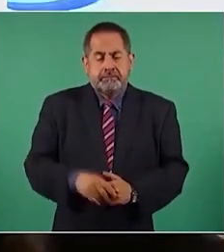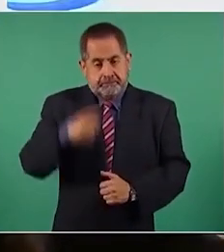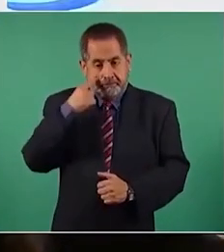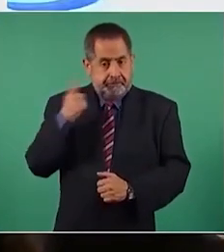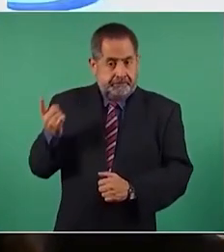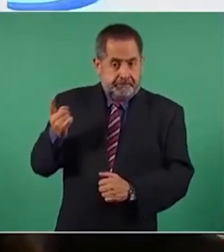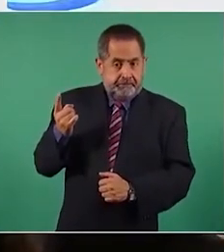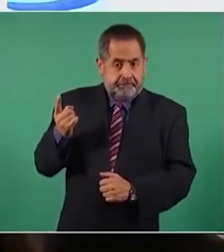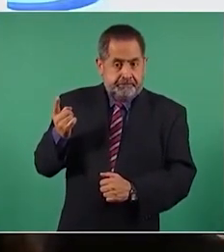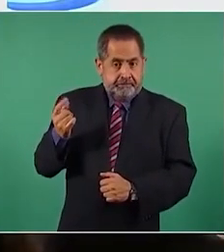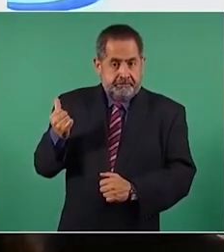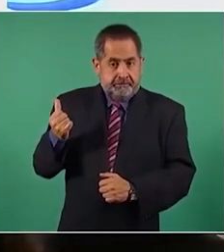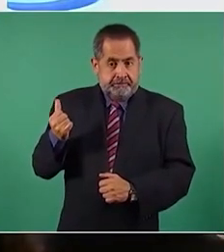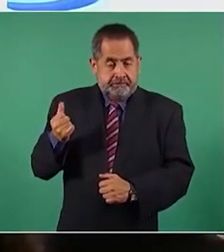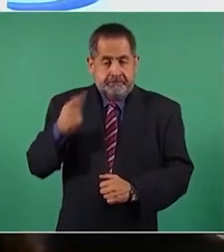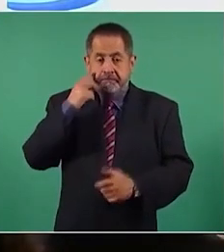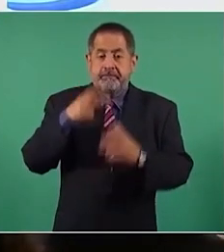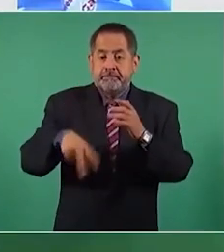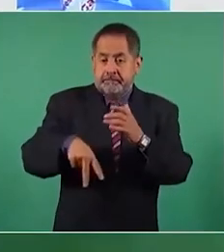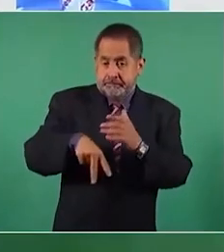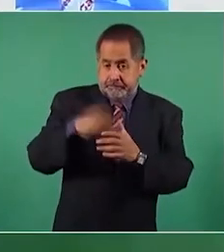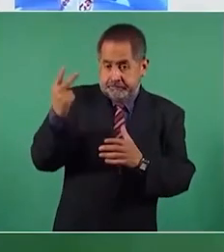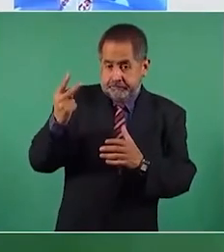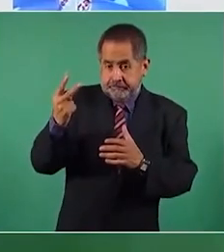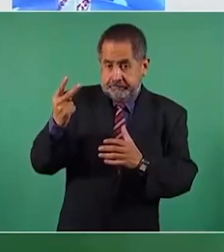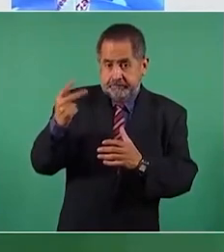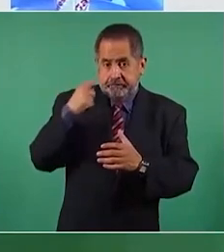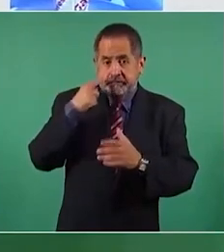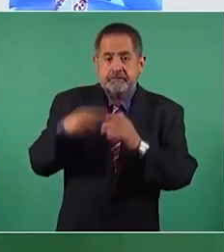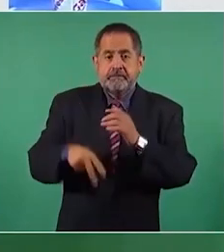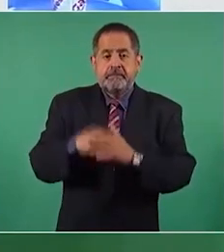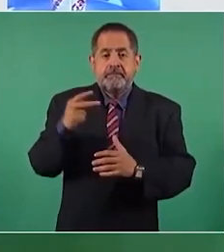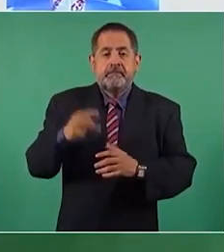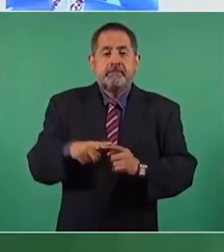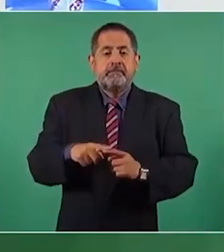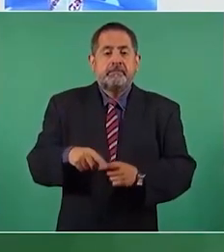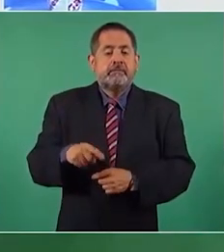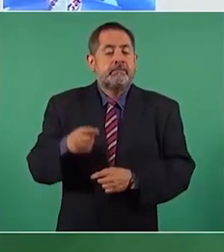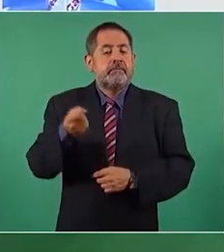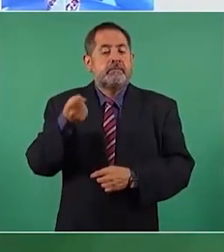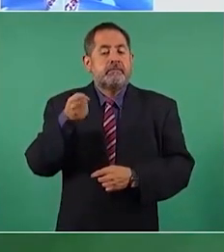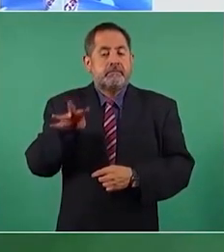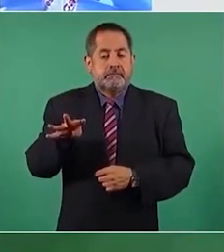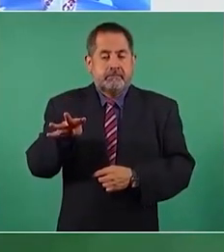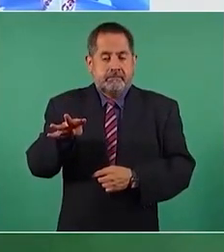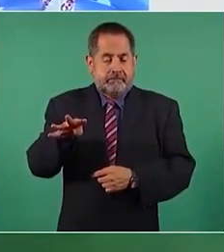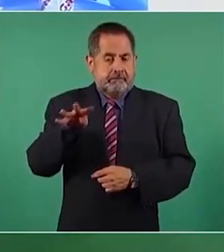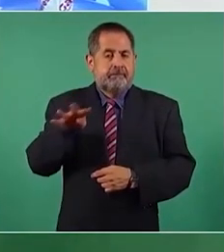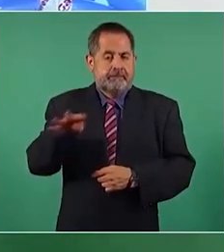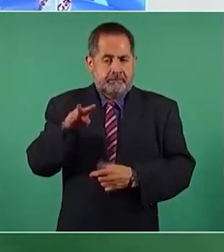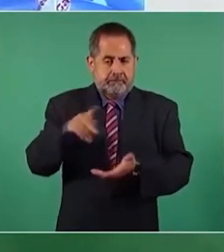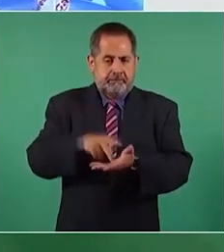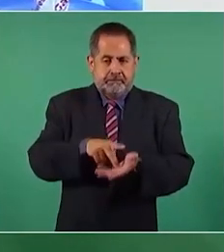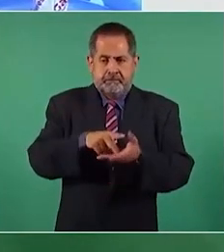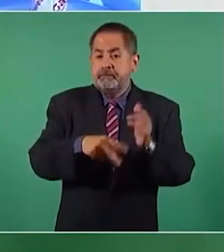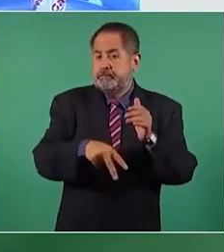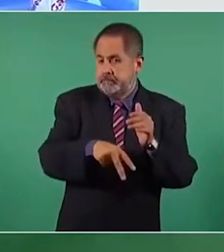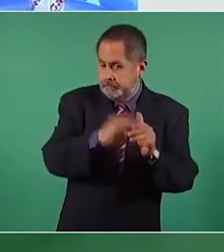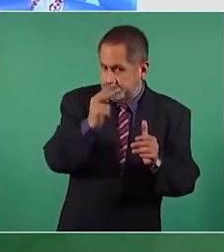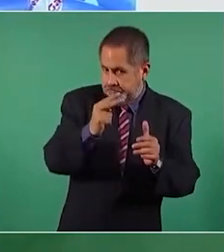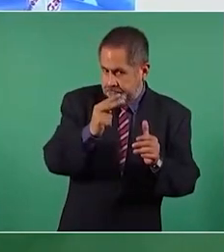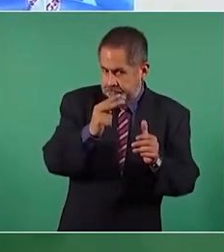cilindro vacío con un peso inicial de 19 kilogramos con 300 gramos